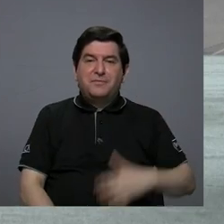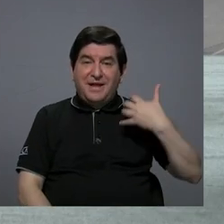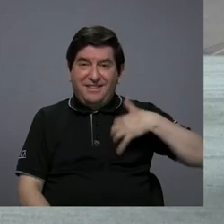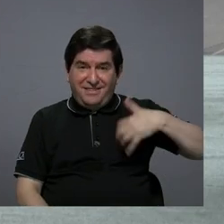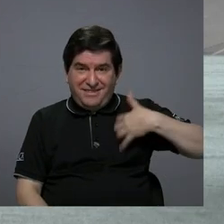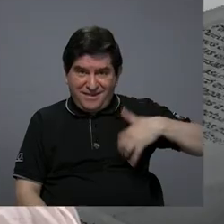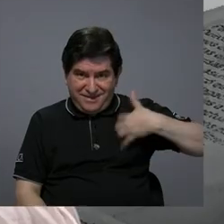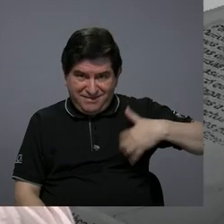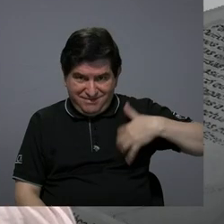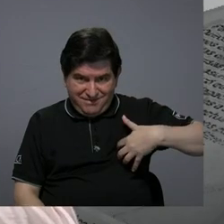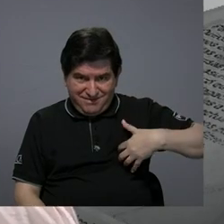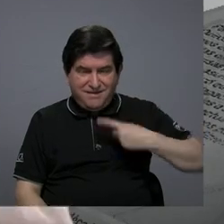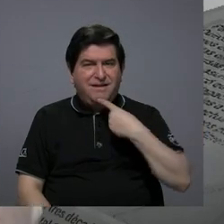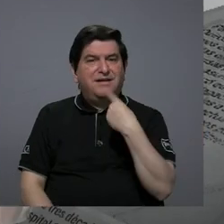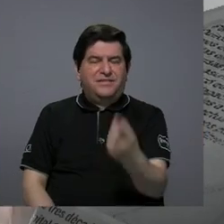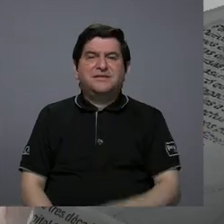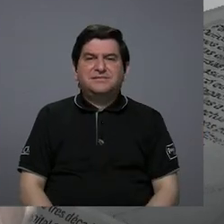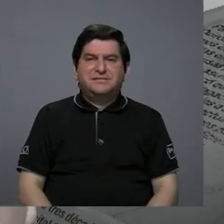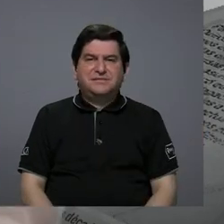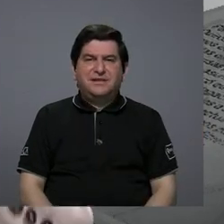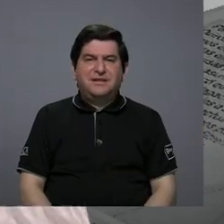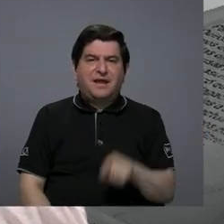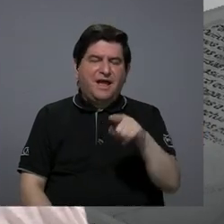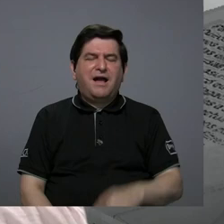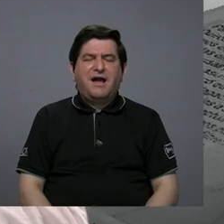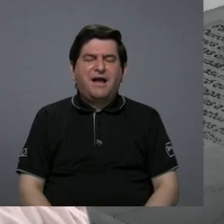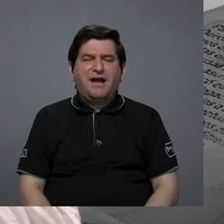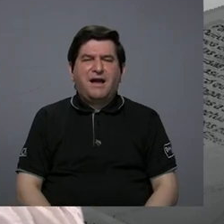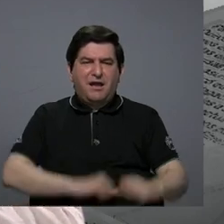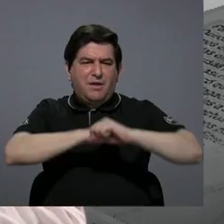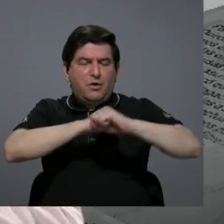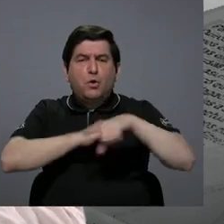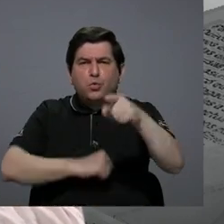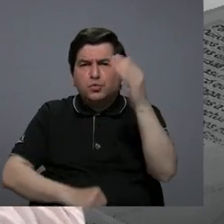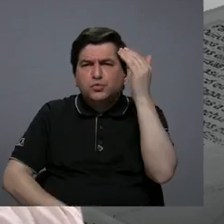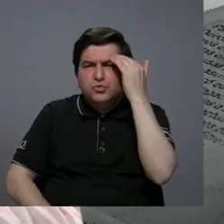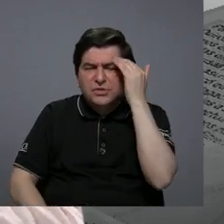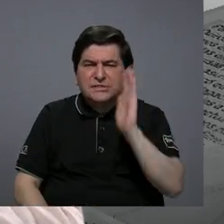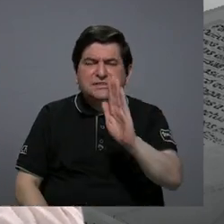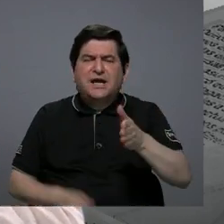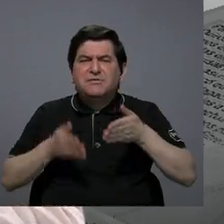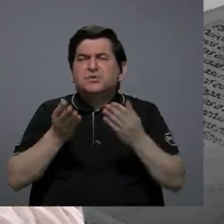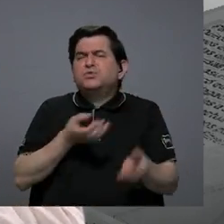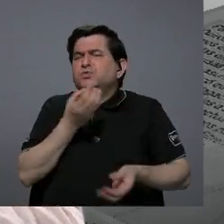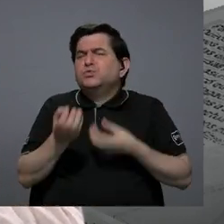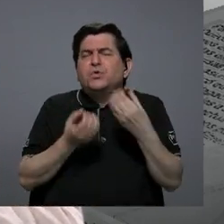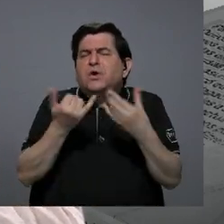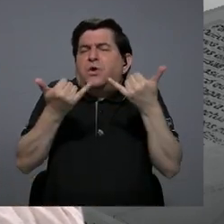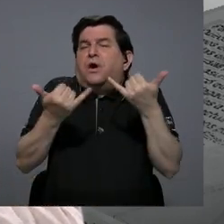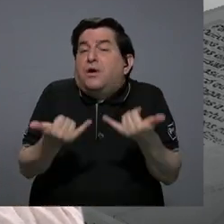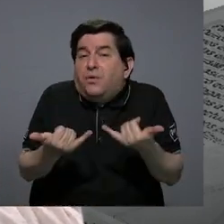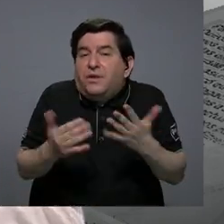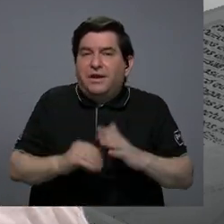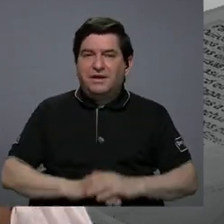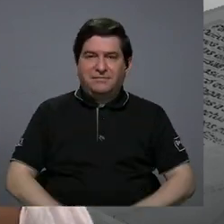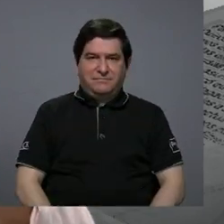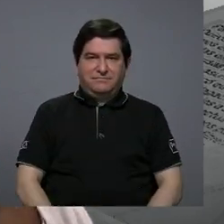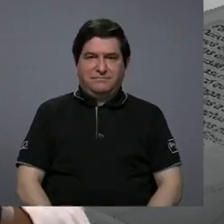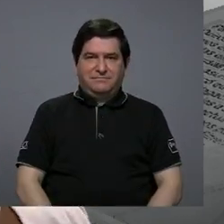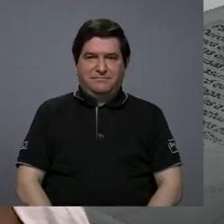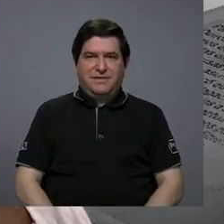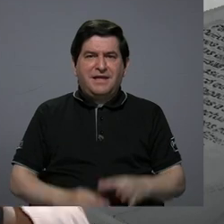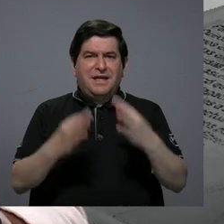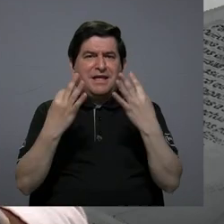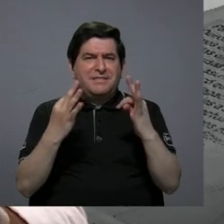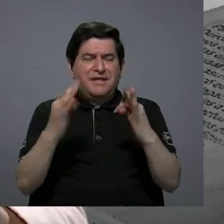Argentina decían pasaban spots diciendo usted sabe en que está su hijo en este momento como